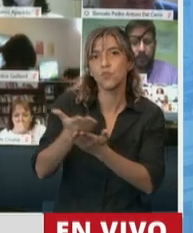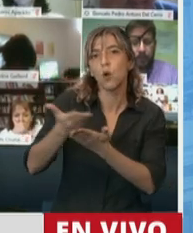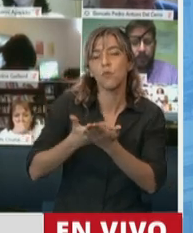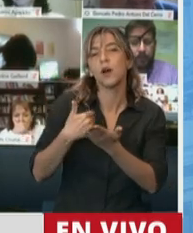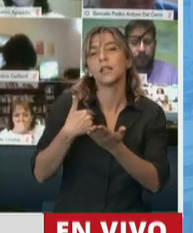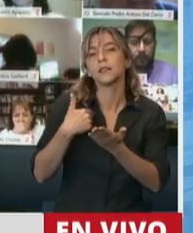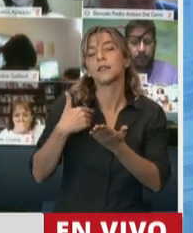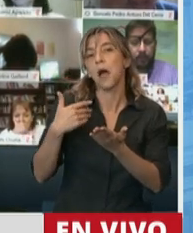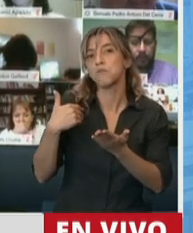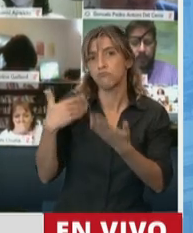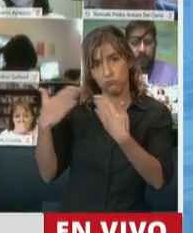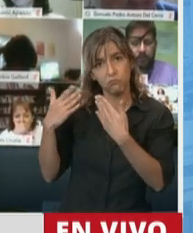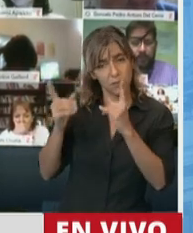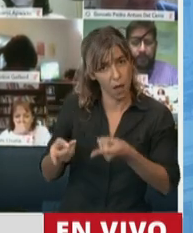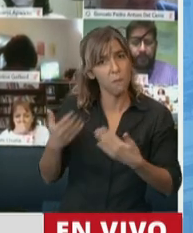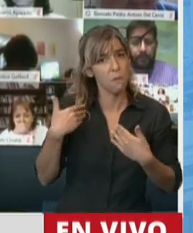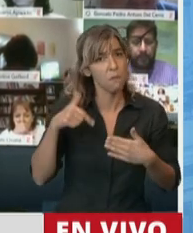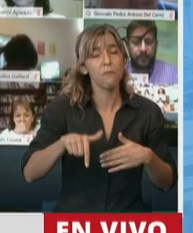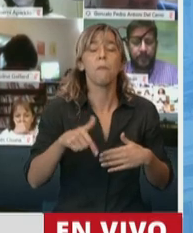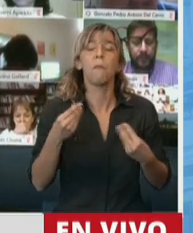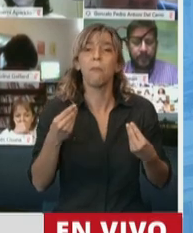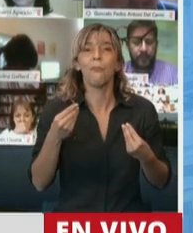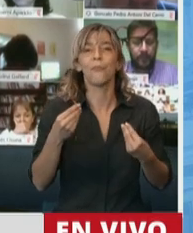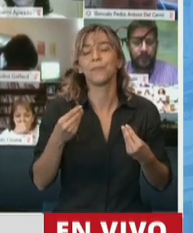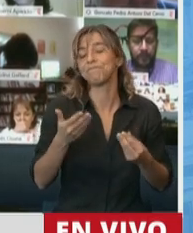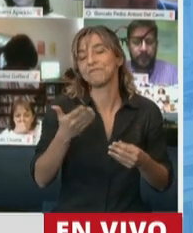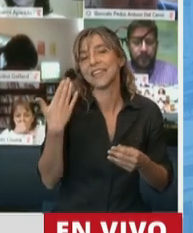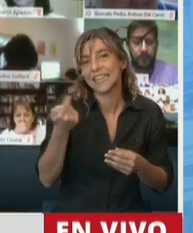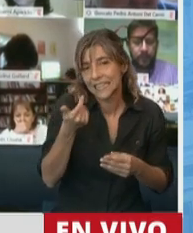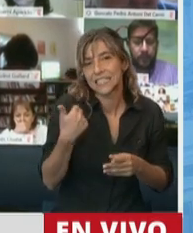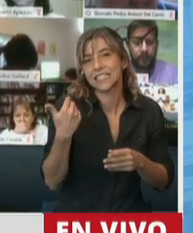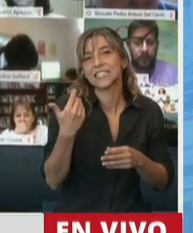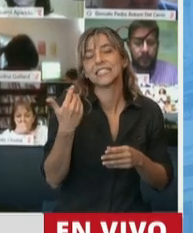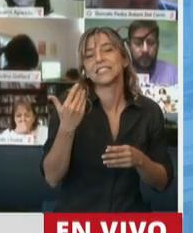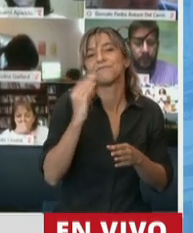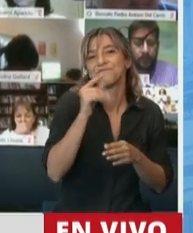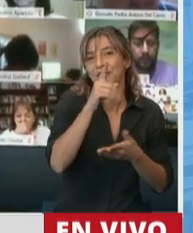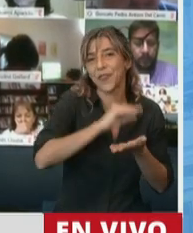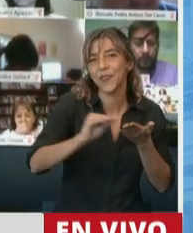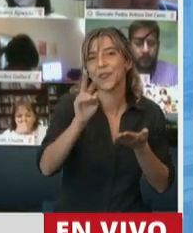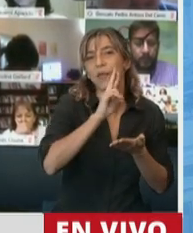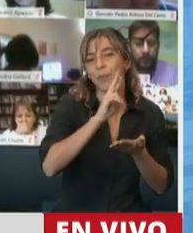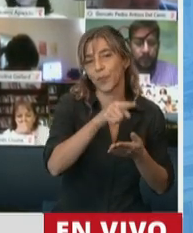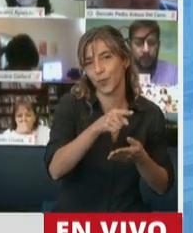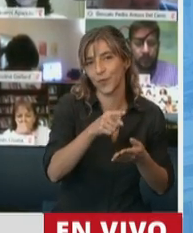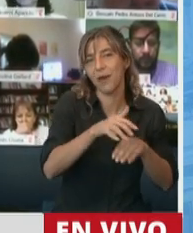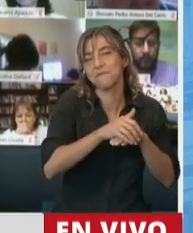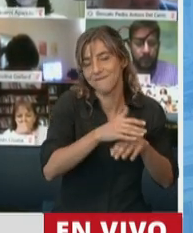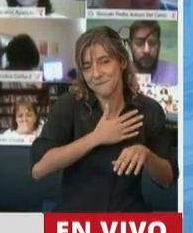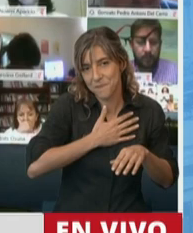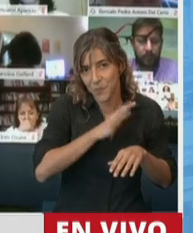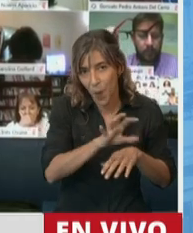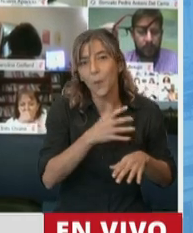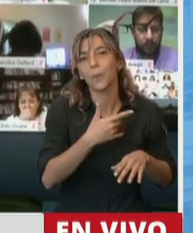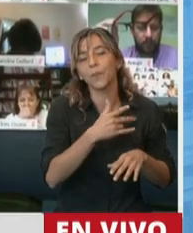lamentablemente me comunica, recién la escuchaba a una diputada y amiga de mi provincia, pero todavía falta